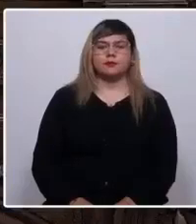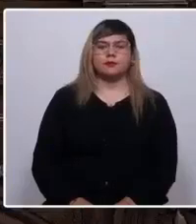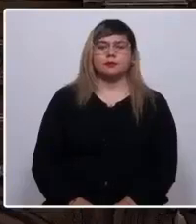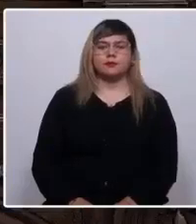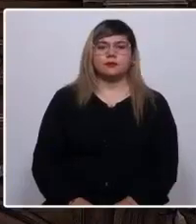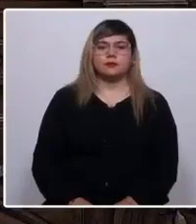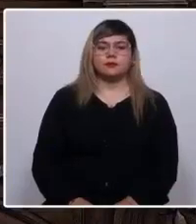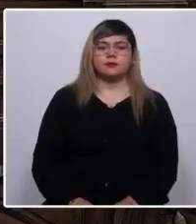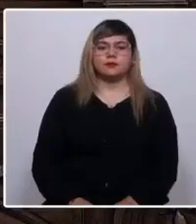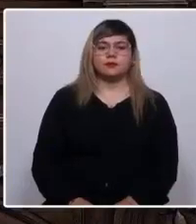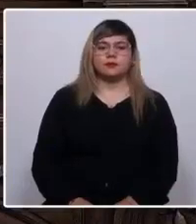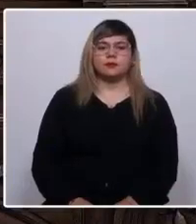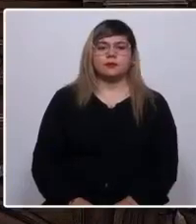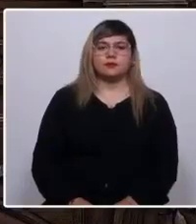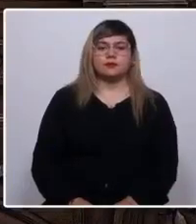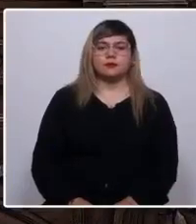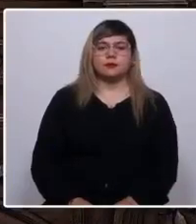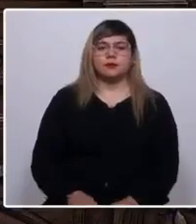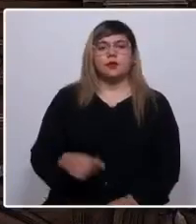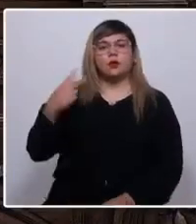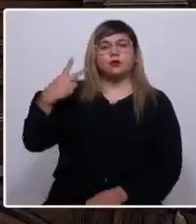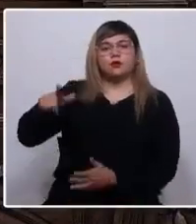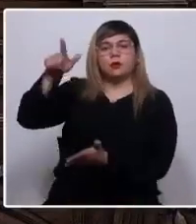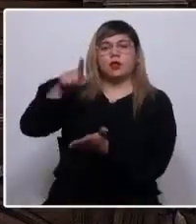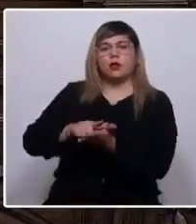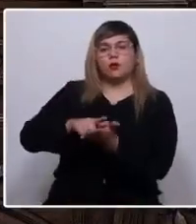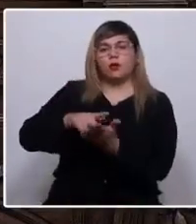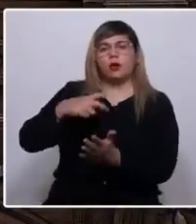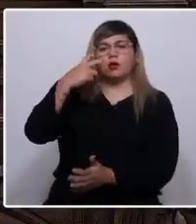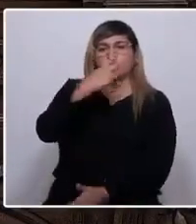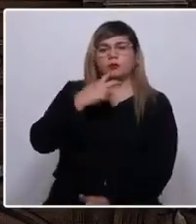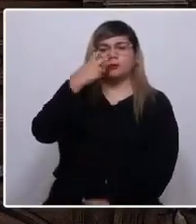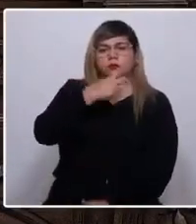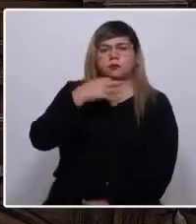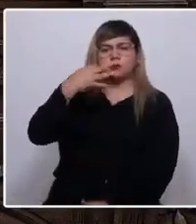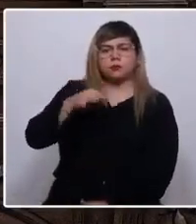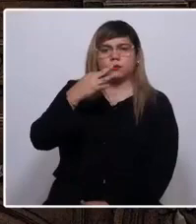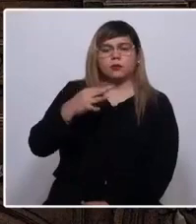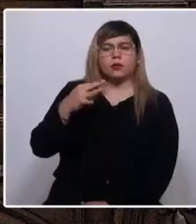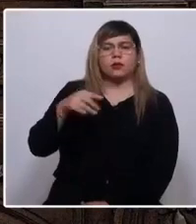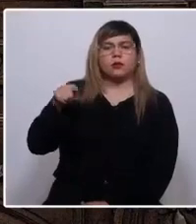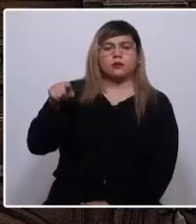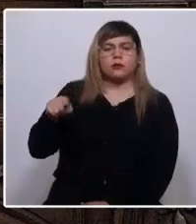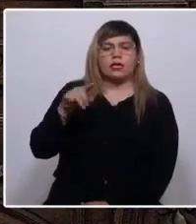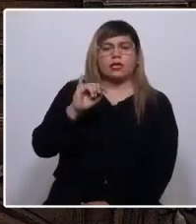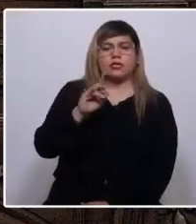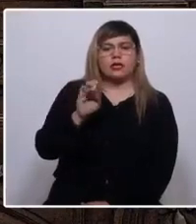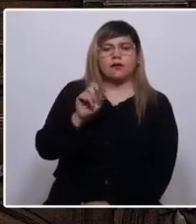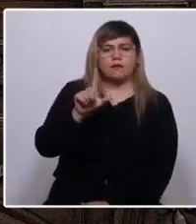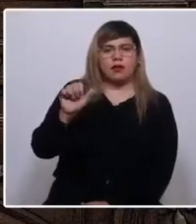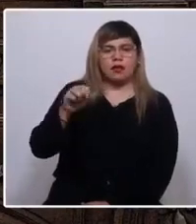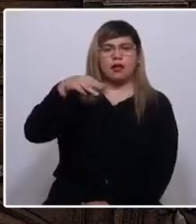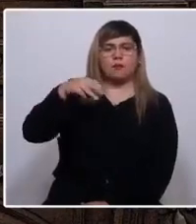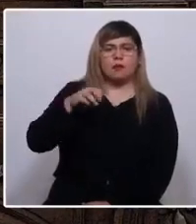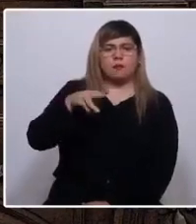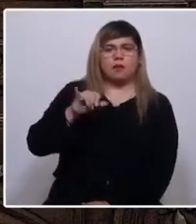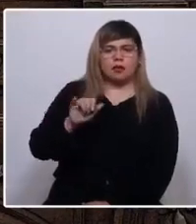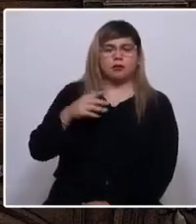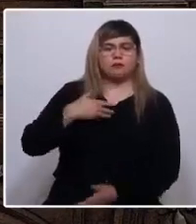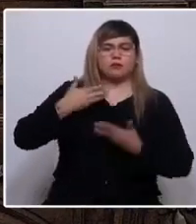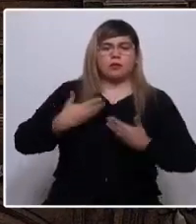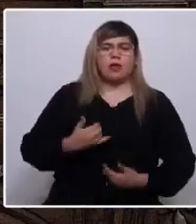Aski Sumauru Takpak Hilayanaja Kuyayanaja, Nayaj Isabela Brunilda Mamani Mamani Aymar